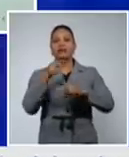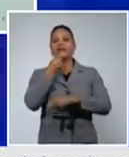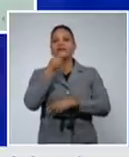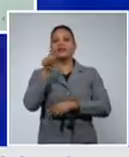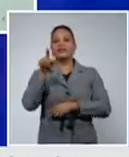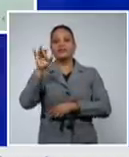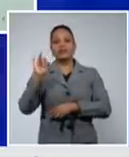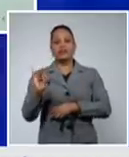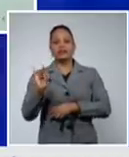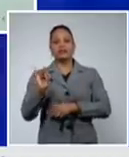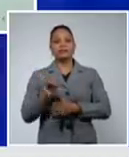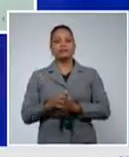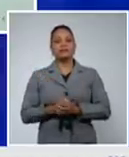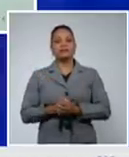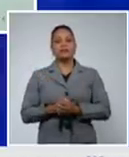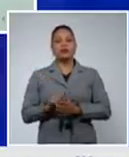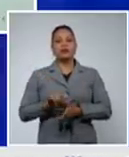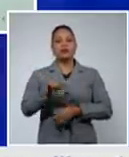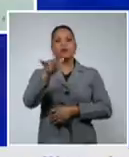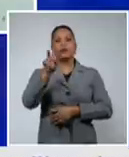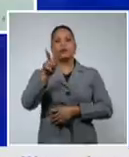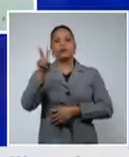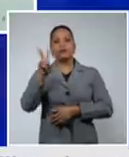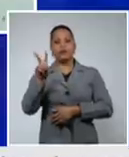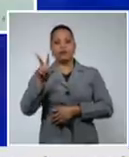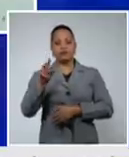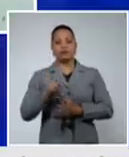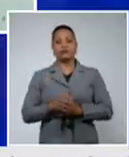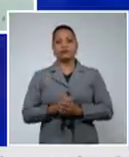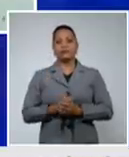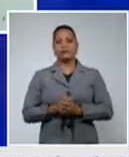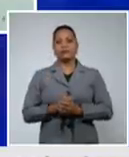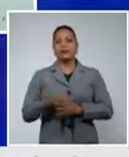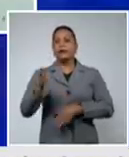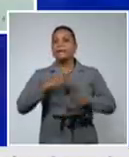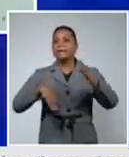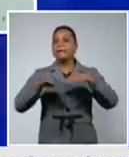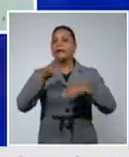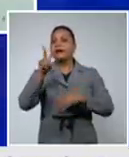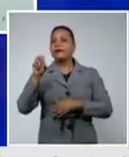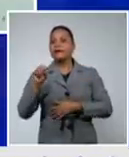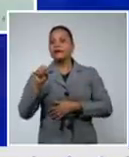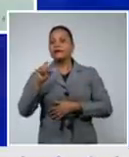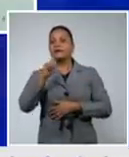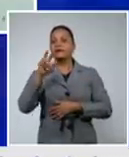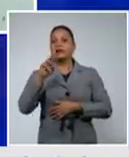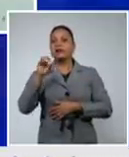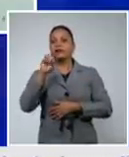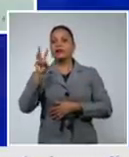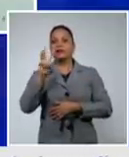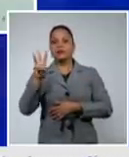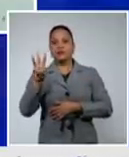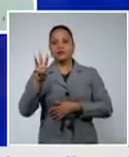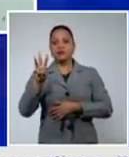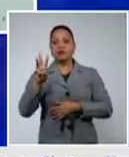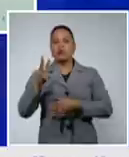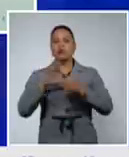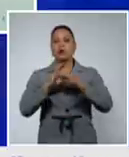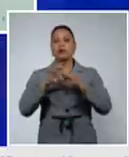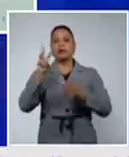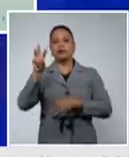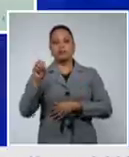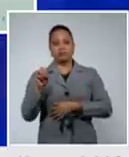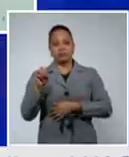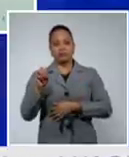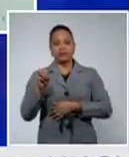Bolleros 22 Playa 20 Cerro 33 Guanabacoa 30 y